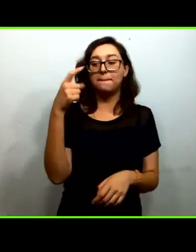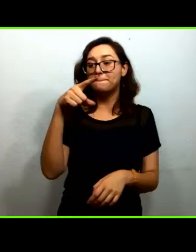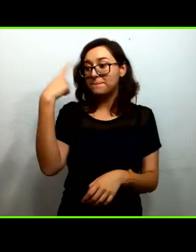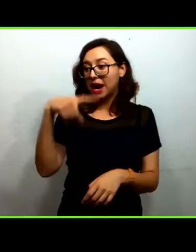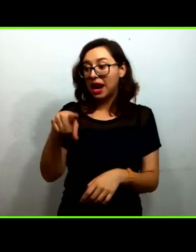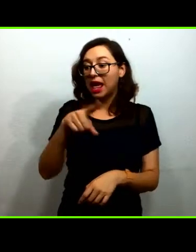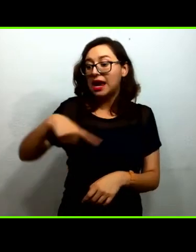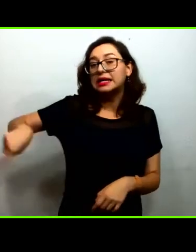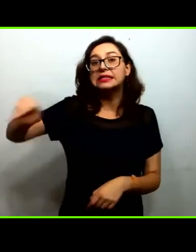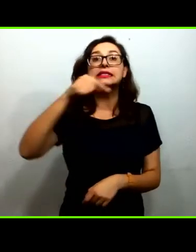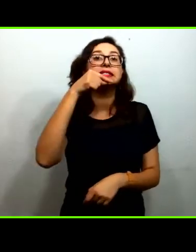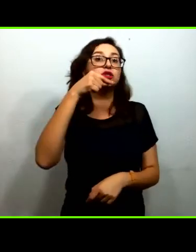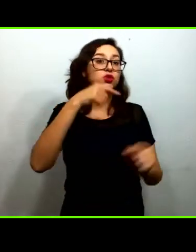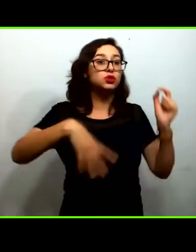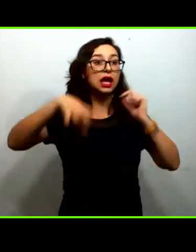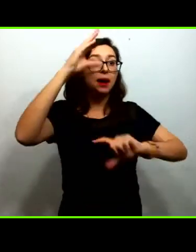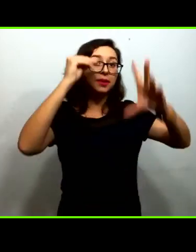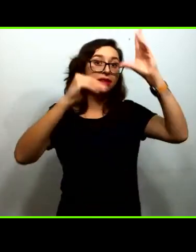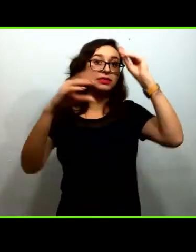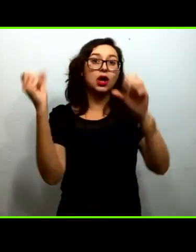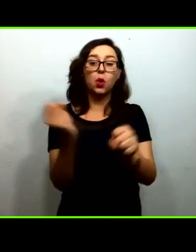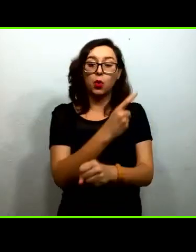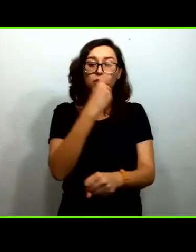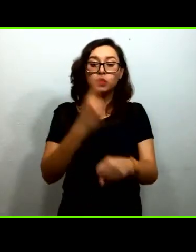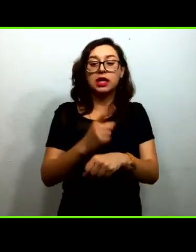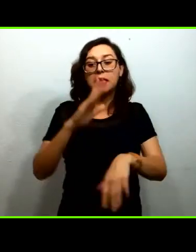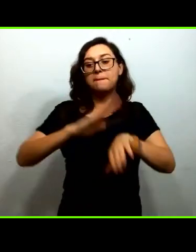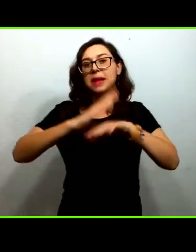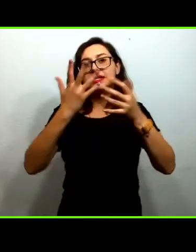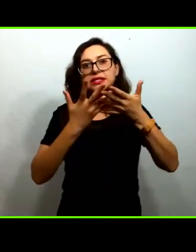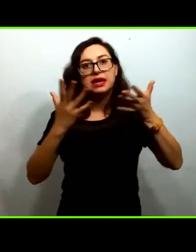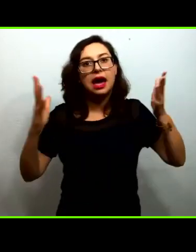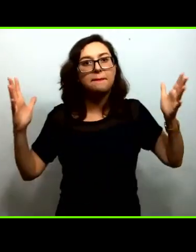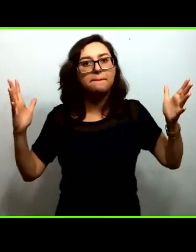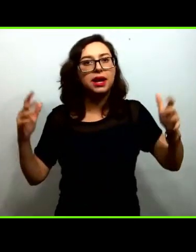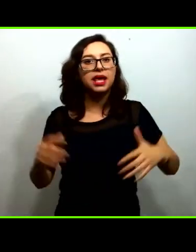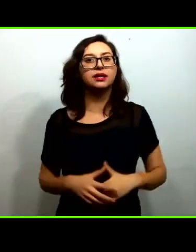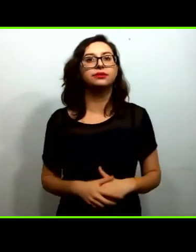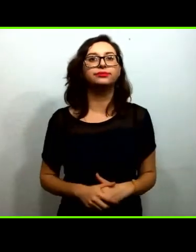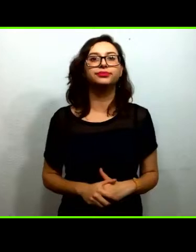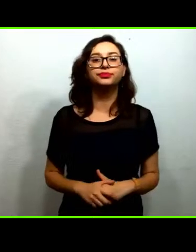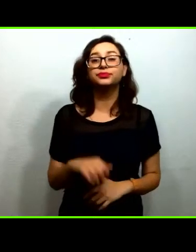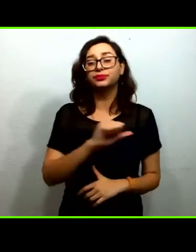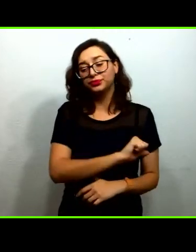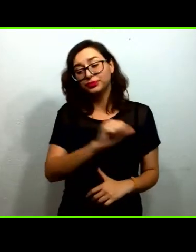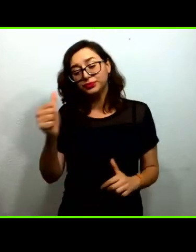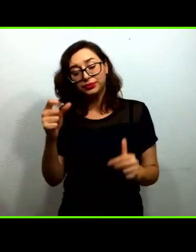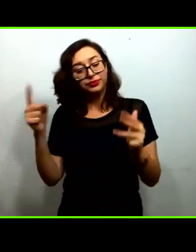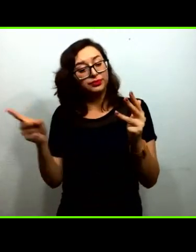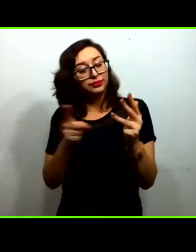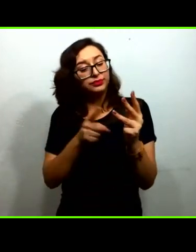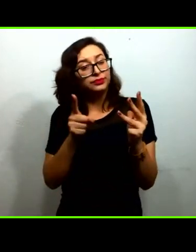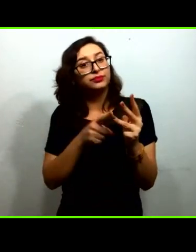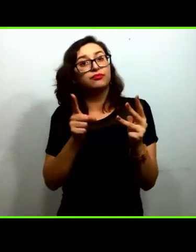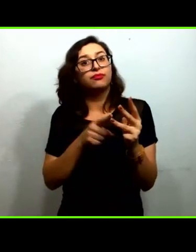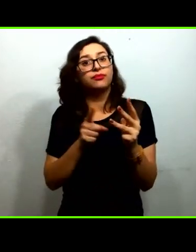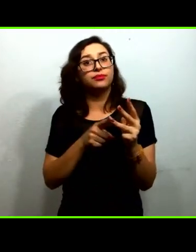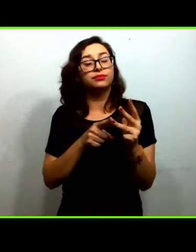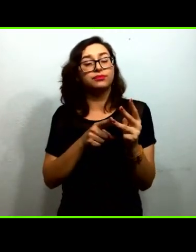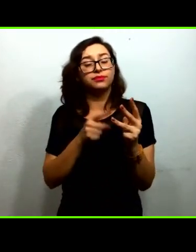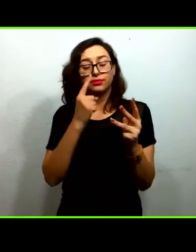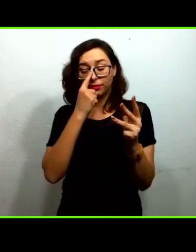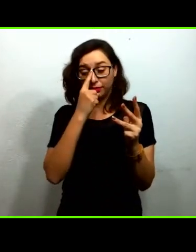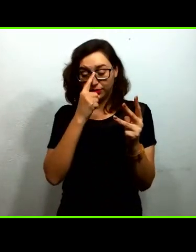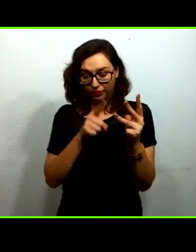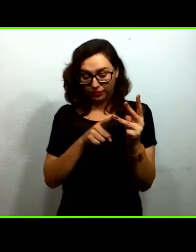aprendizaje de nuestros estudiantes el otro aspecto es y tiene que ver